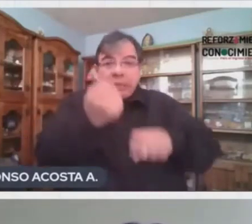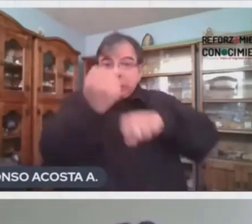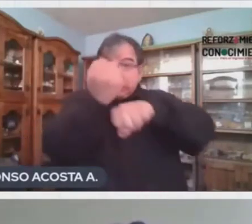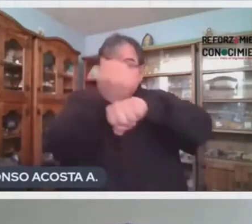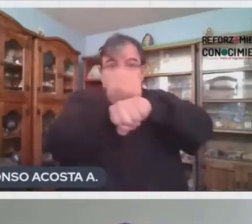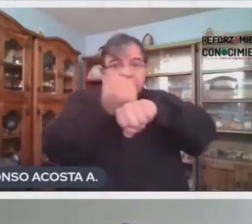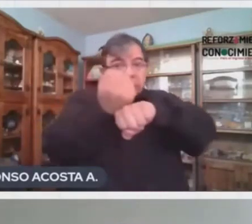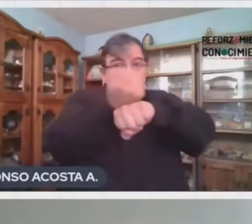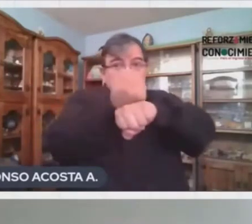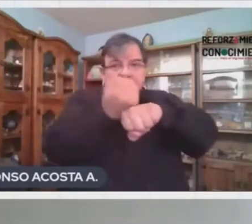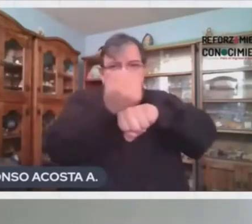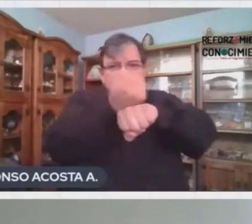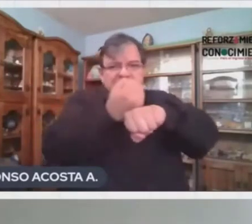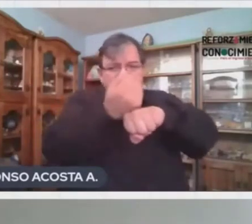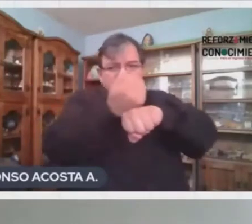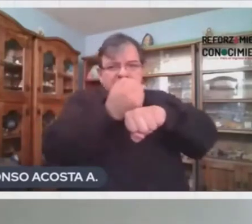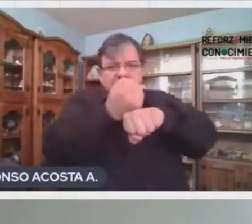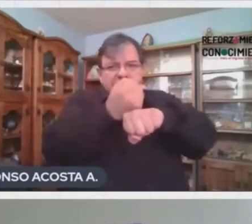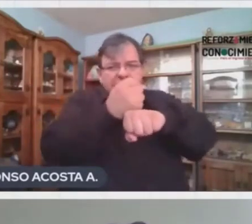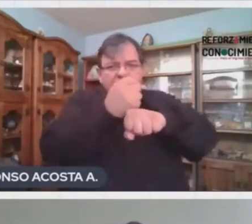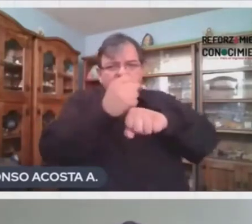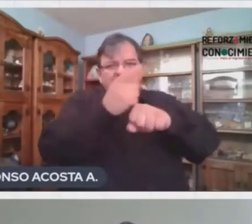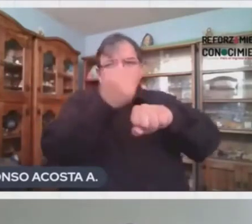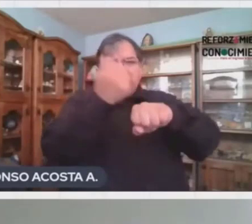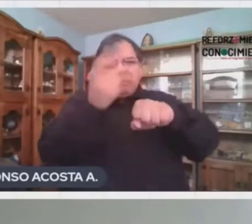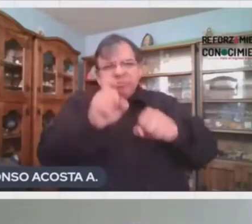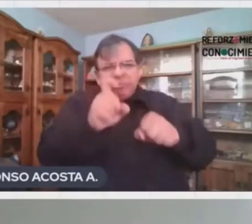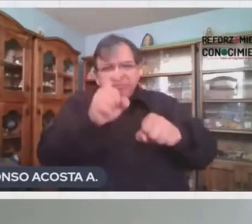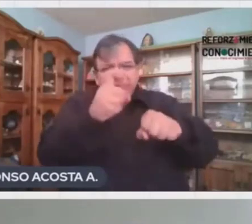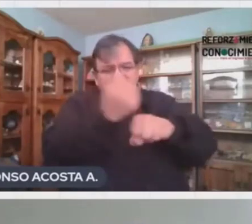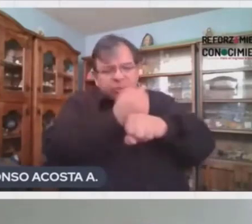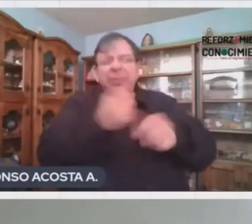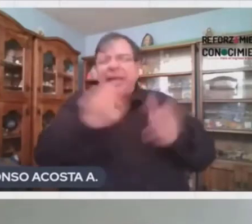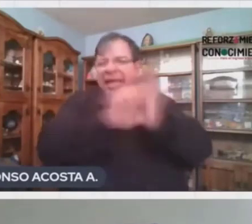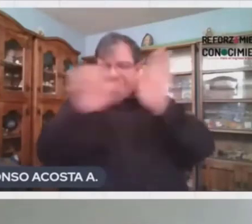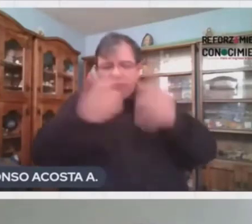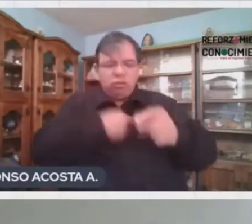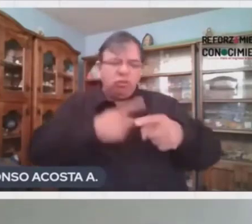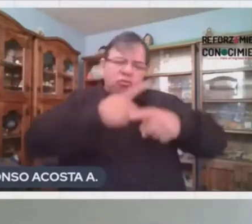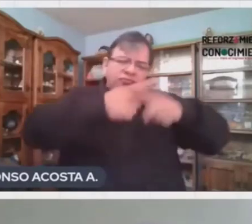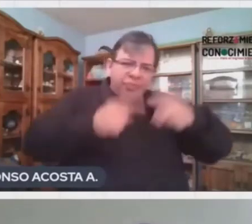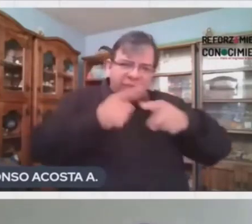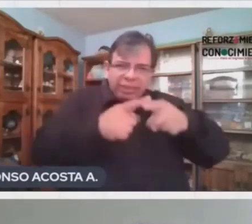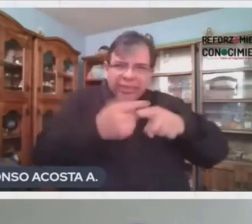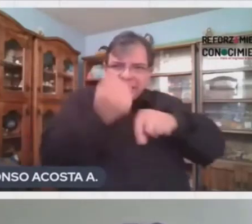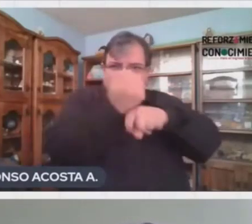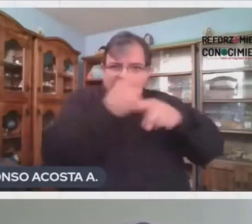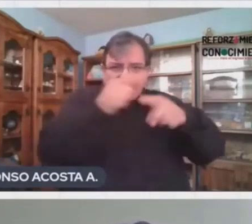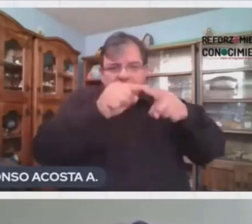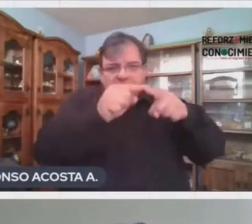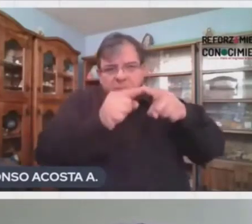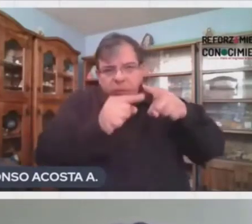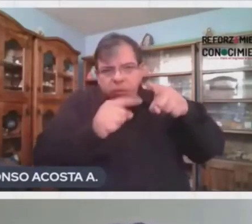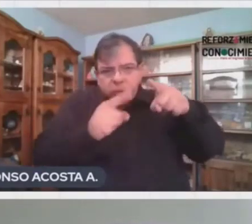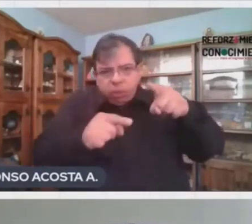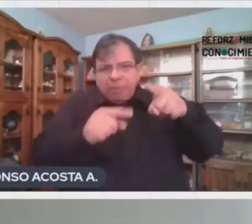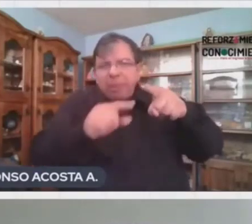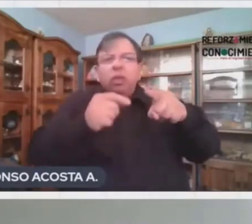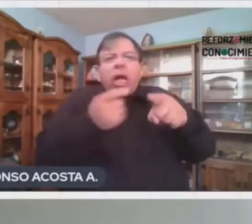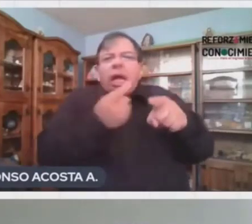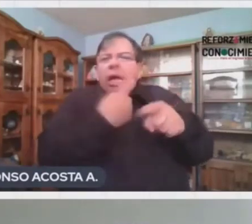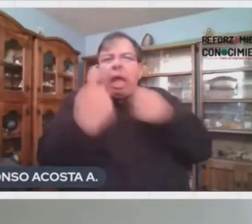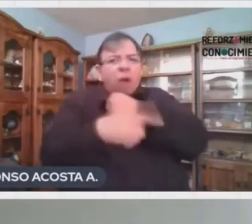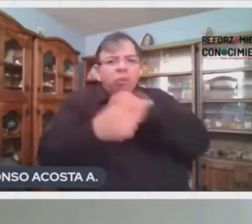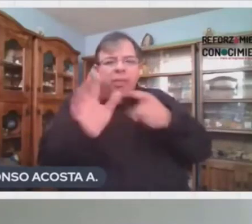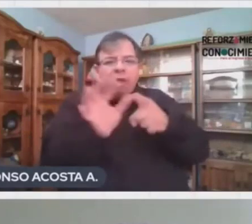como normalmente debería de ser. Si nosotros nos cortamos, inmediatamente nuestro cuerpo trata de cerrar esa herida y de tener la